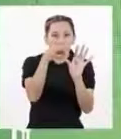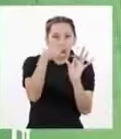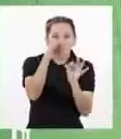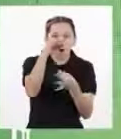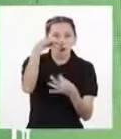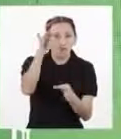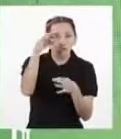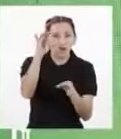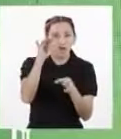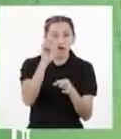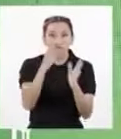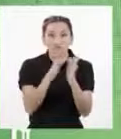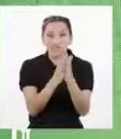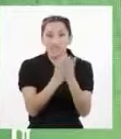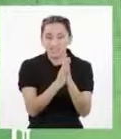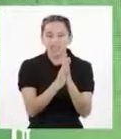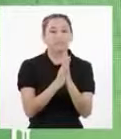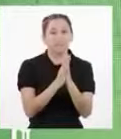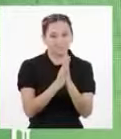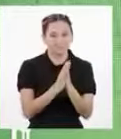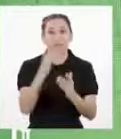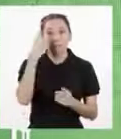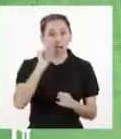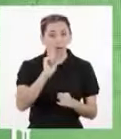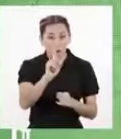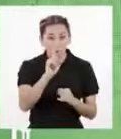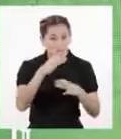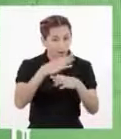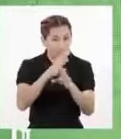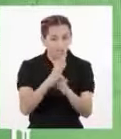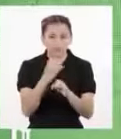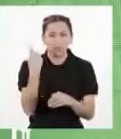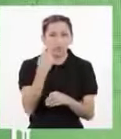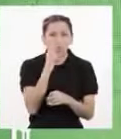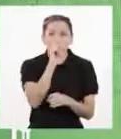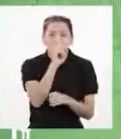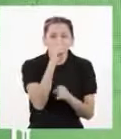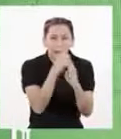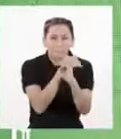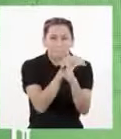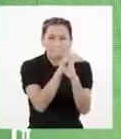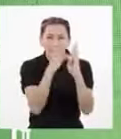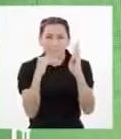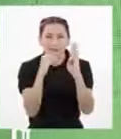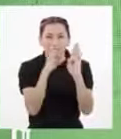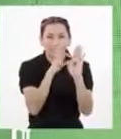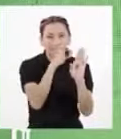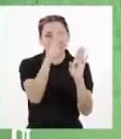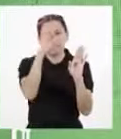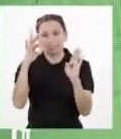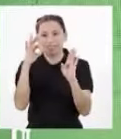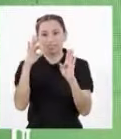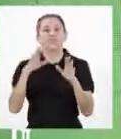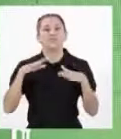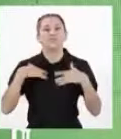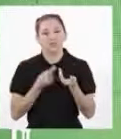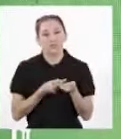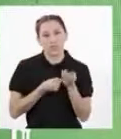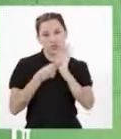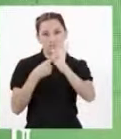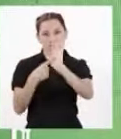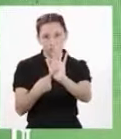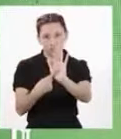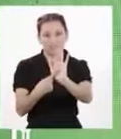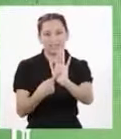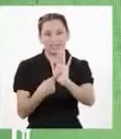¡Exacto! Para un buen funcionamiento general, solo una minúscula fracción de genes disponibles necesita expresarse en las